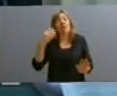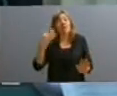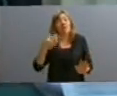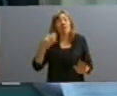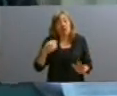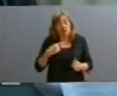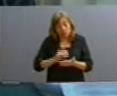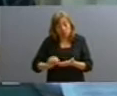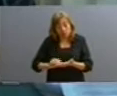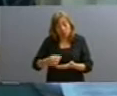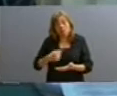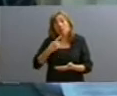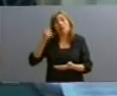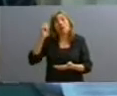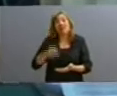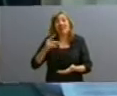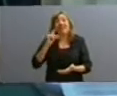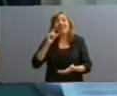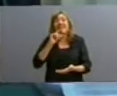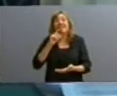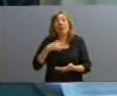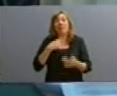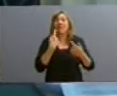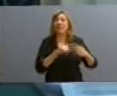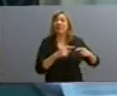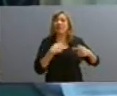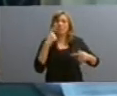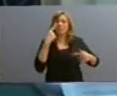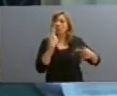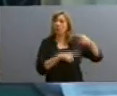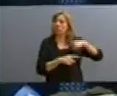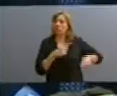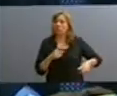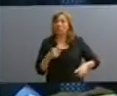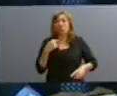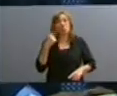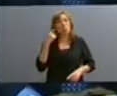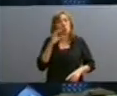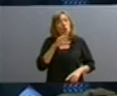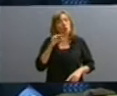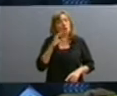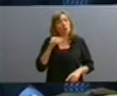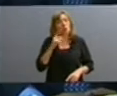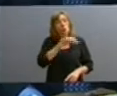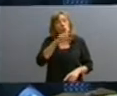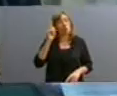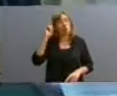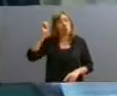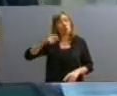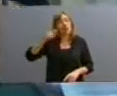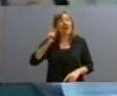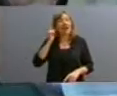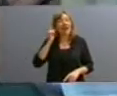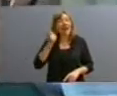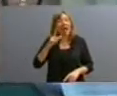dictámenes disidentes, sobre todo el último, después de escuchar el testimonio de un miembro del juzgado, el doctor Galeano,